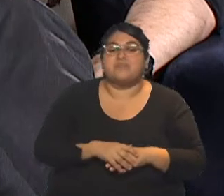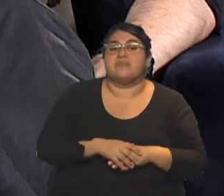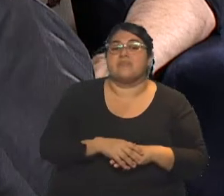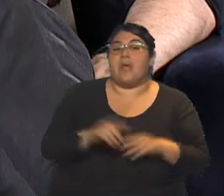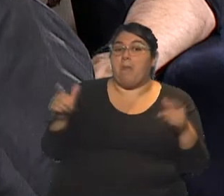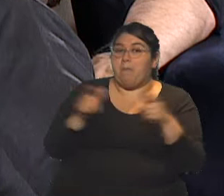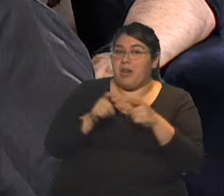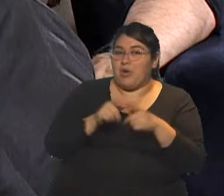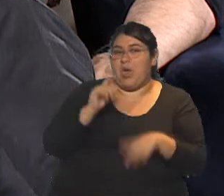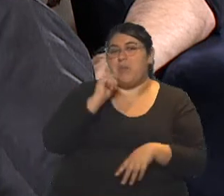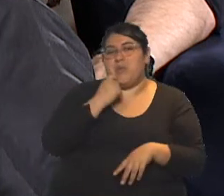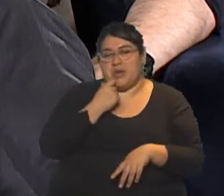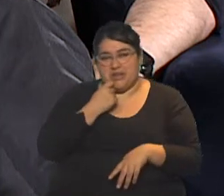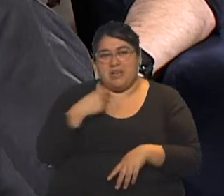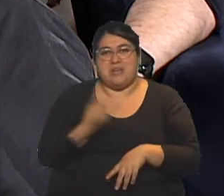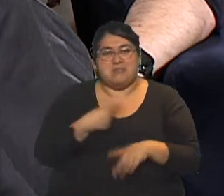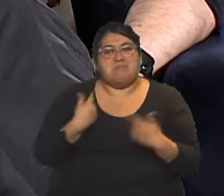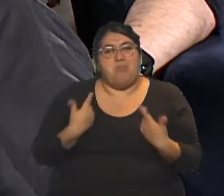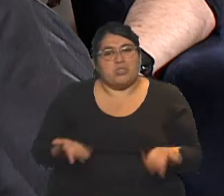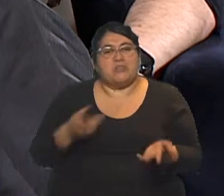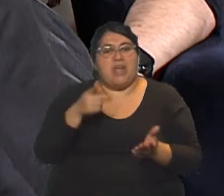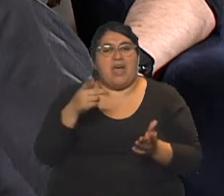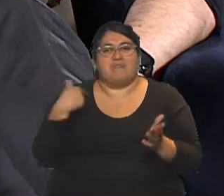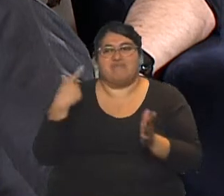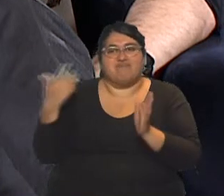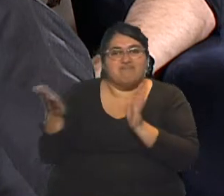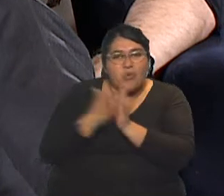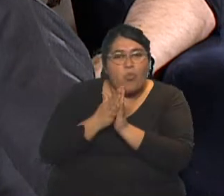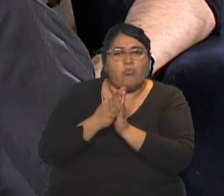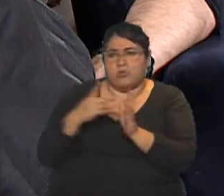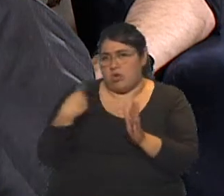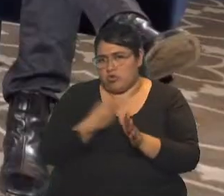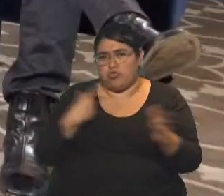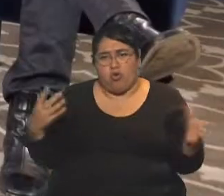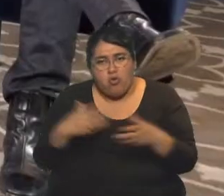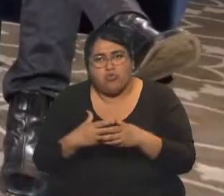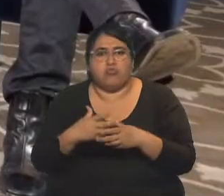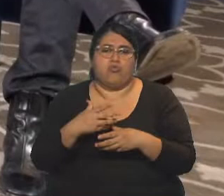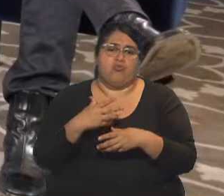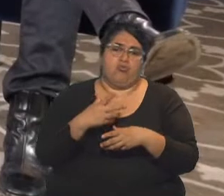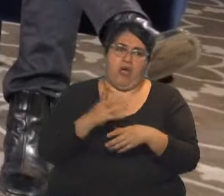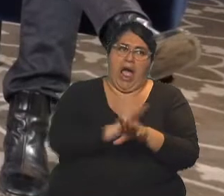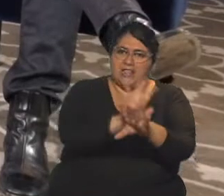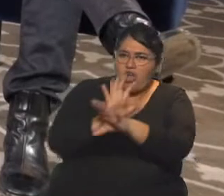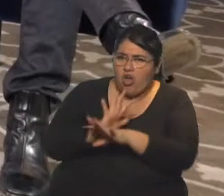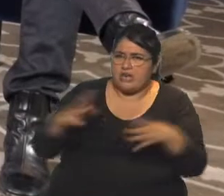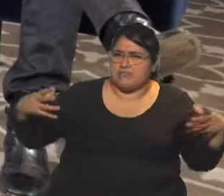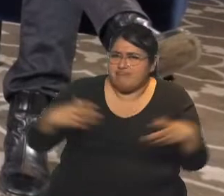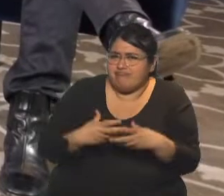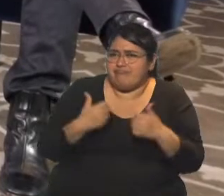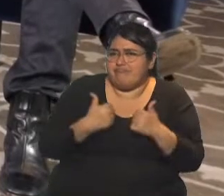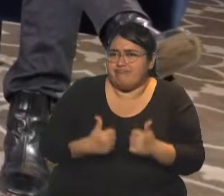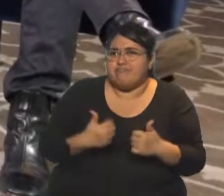es una película muy linda y tuvimos la posibilidad de juntarnos todos nosotros y un gran elenco con